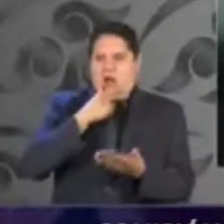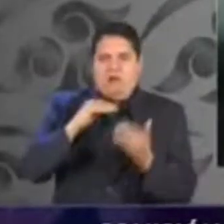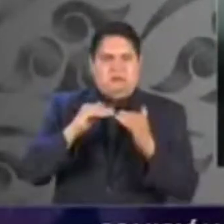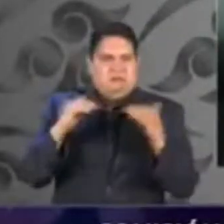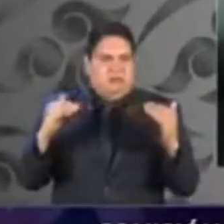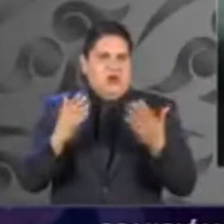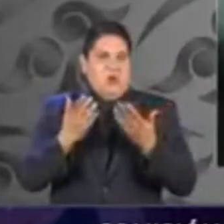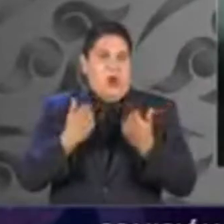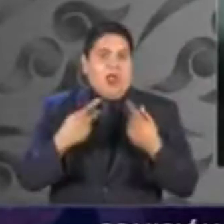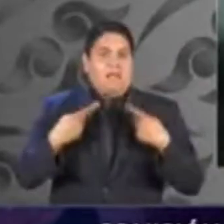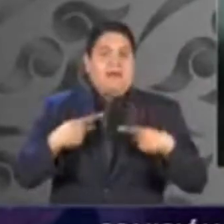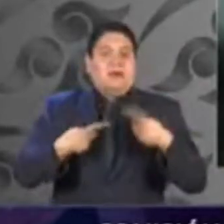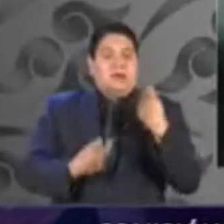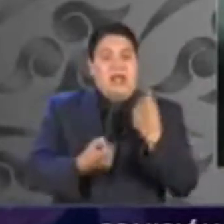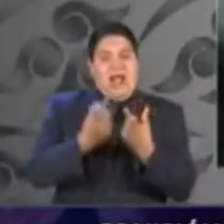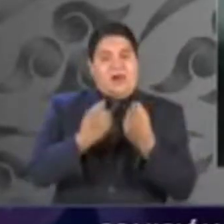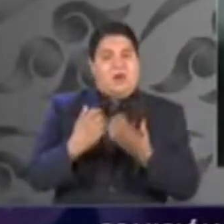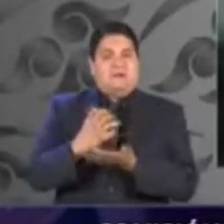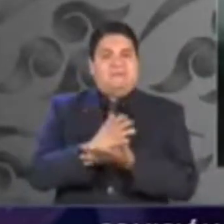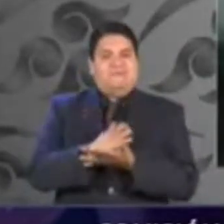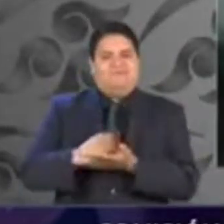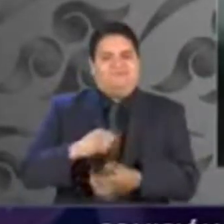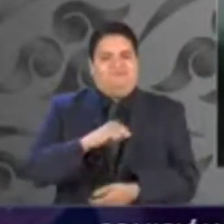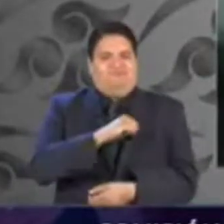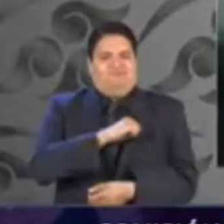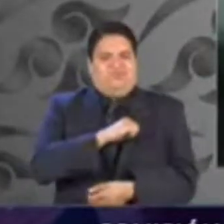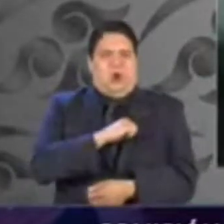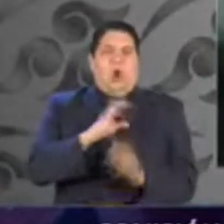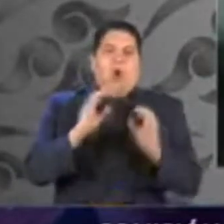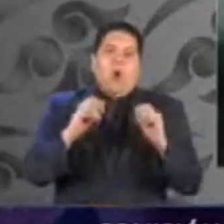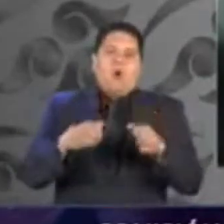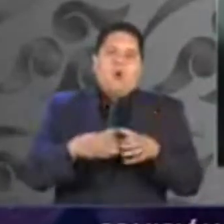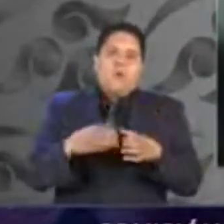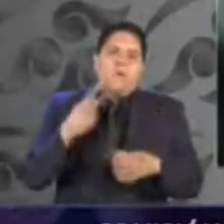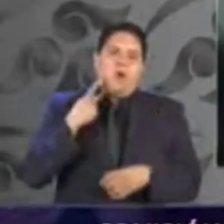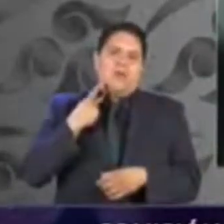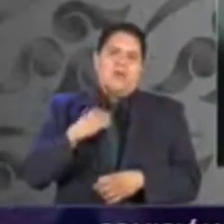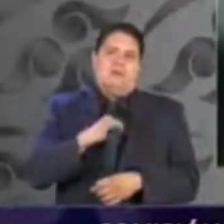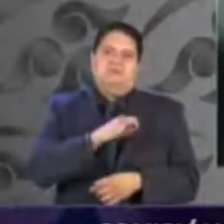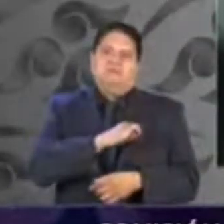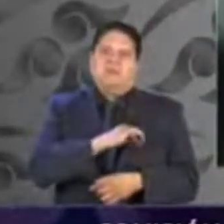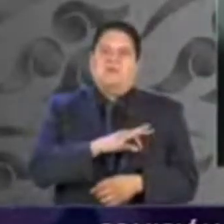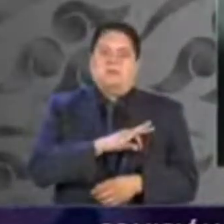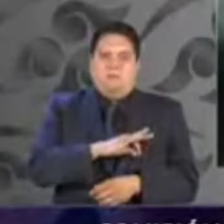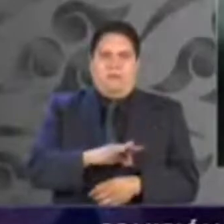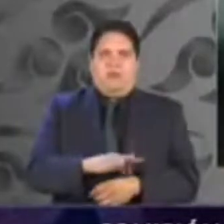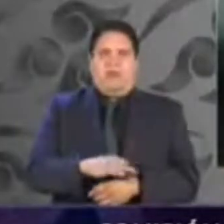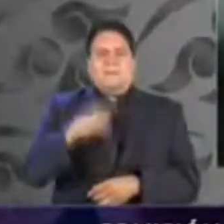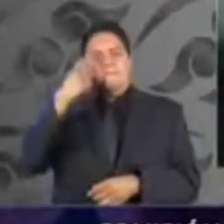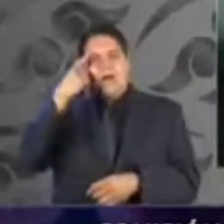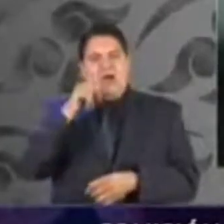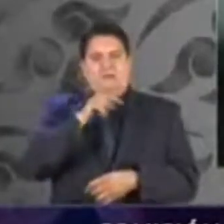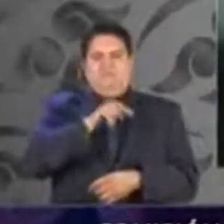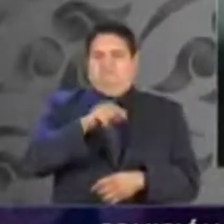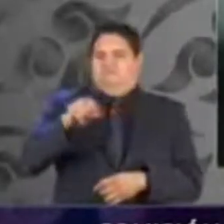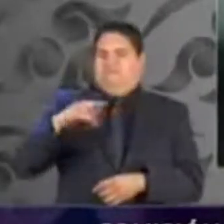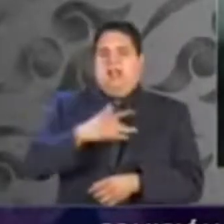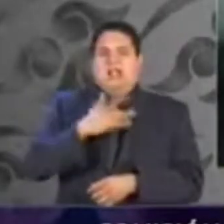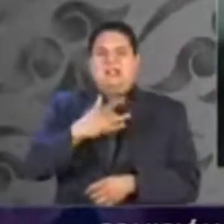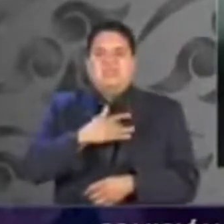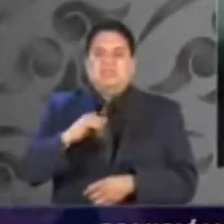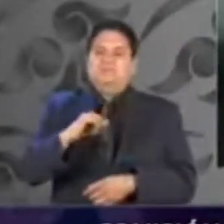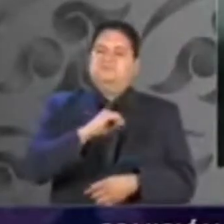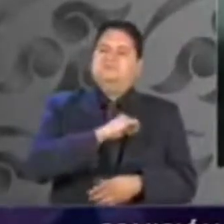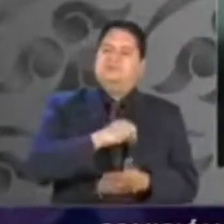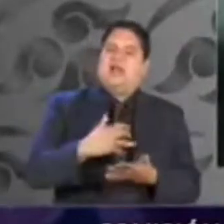quienes integran instituciones públicas y partidos políticos, para realizar una interpretación conveniente a